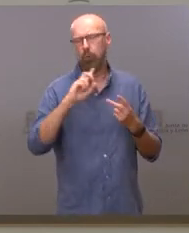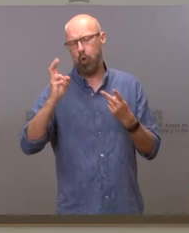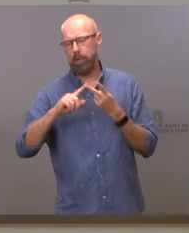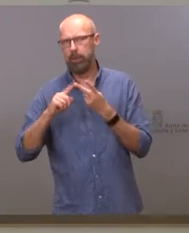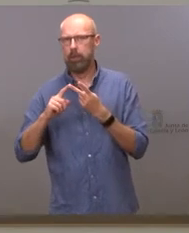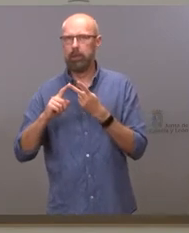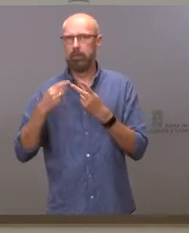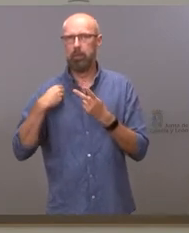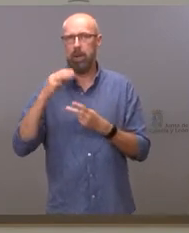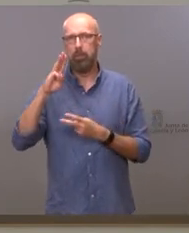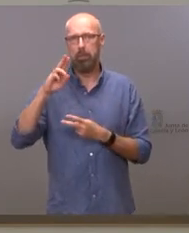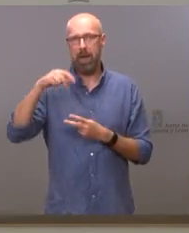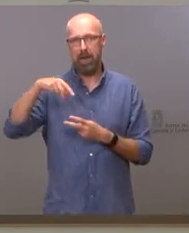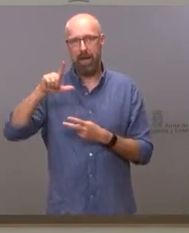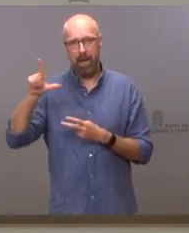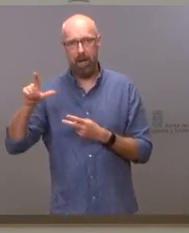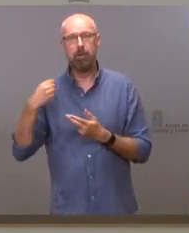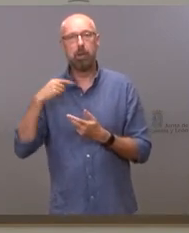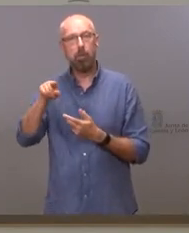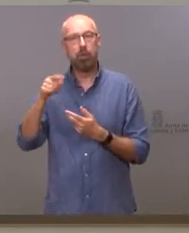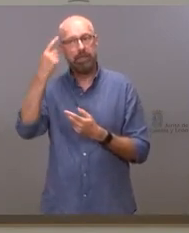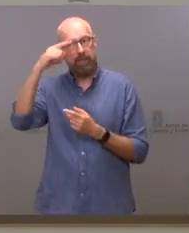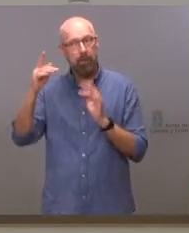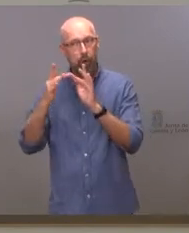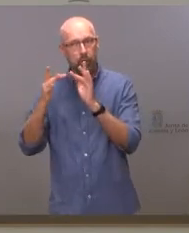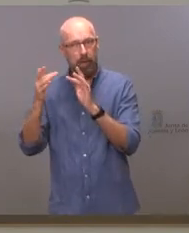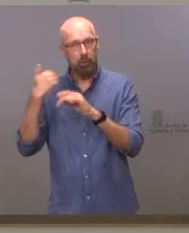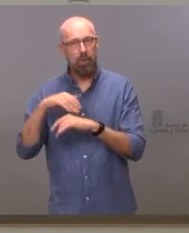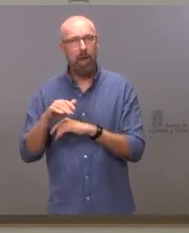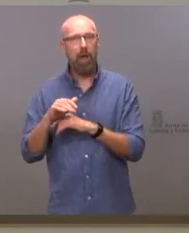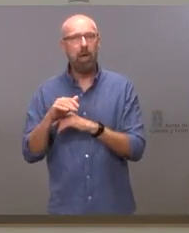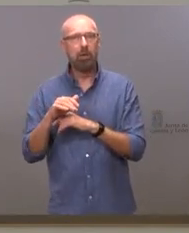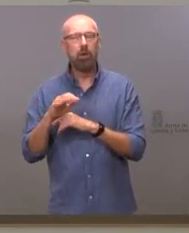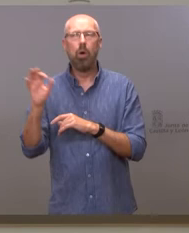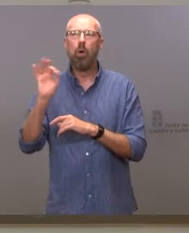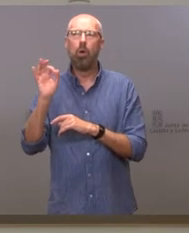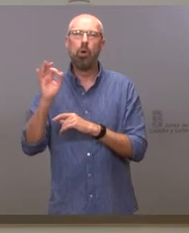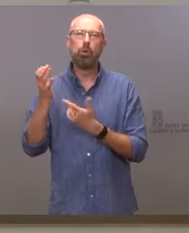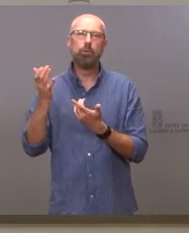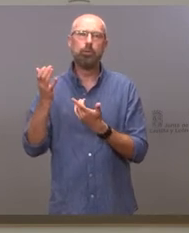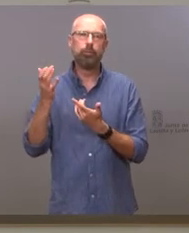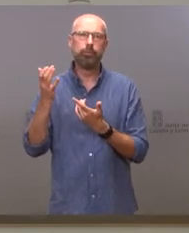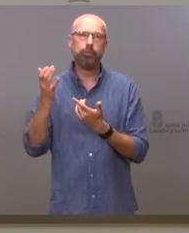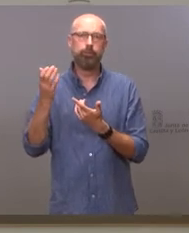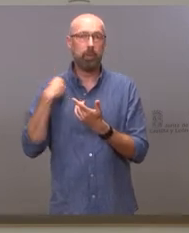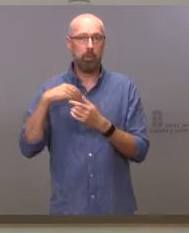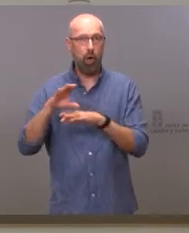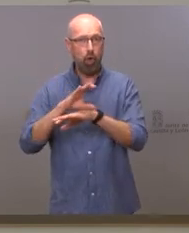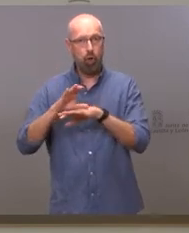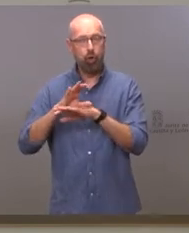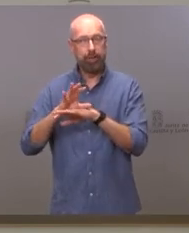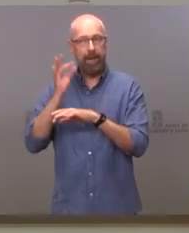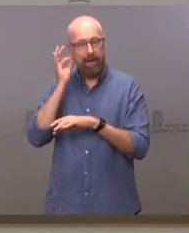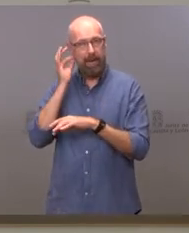me gustaría saber si en ella ha habido contacto o qué posición ha mantenido la consejera Verónica